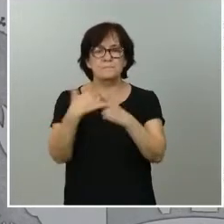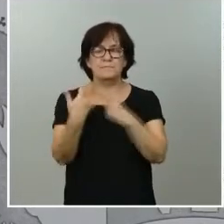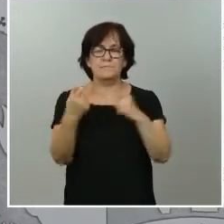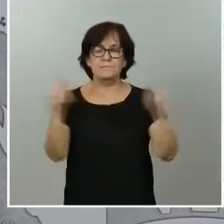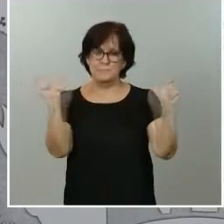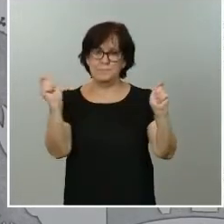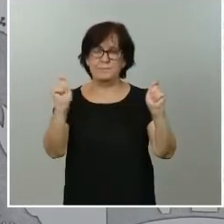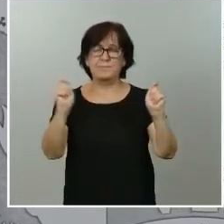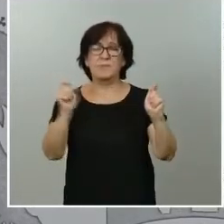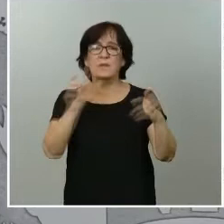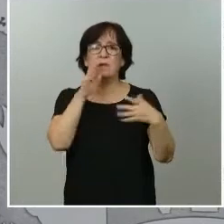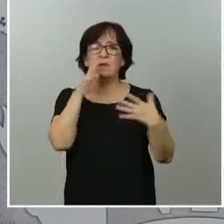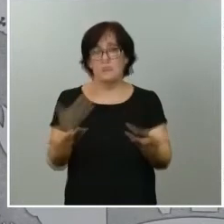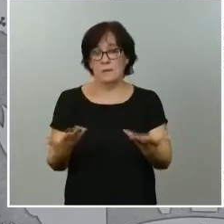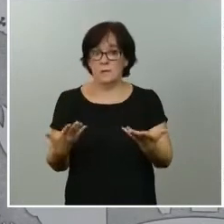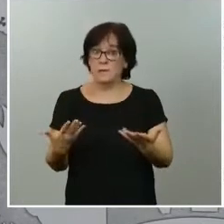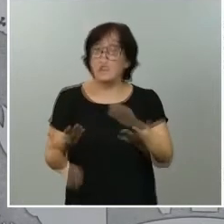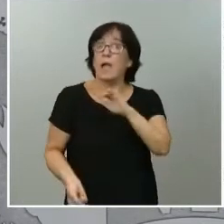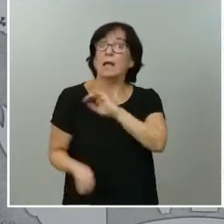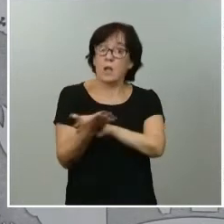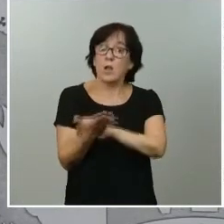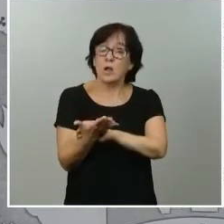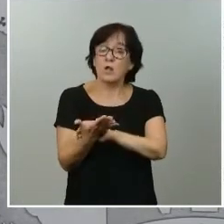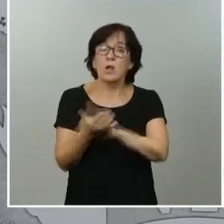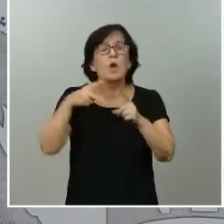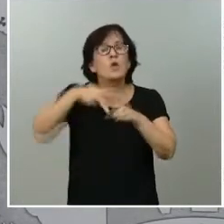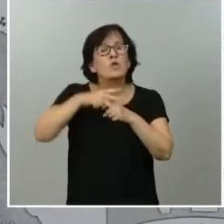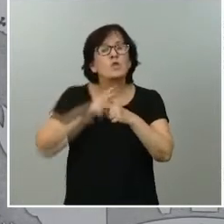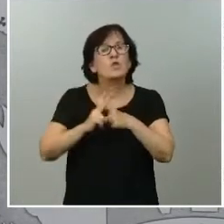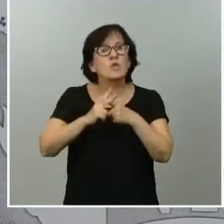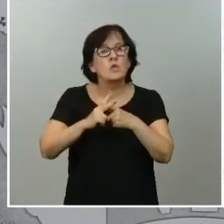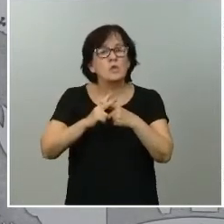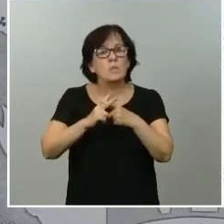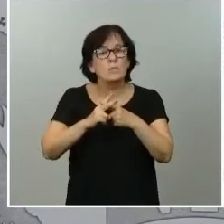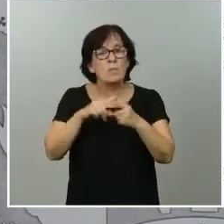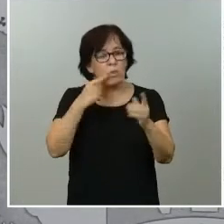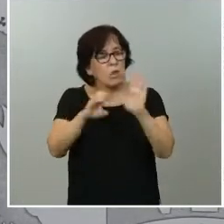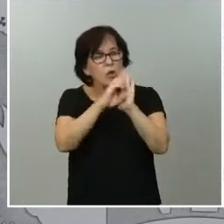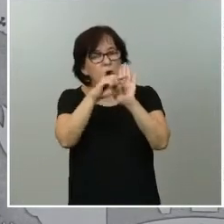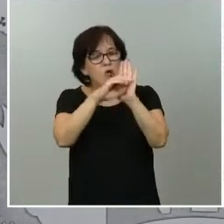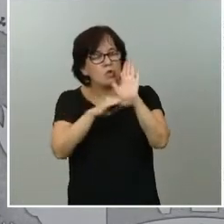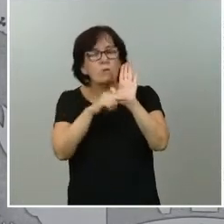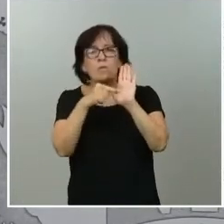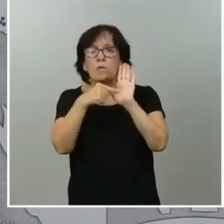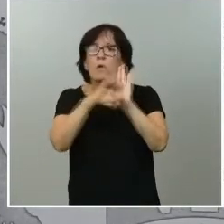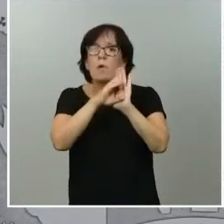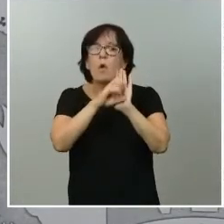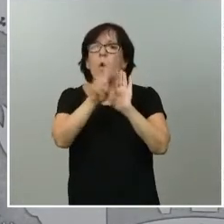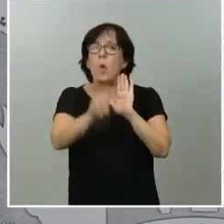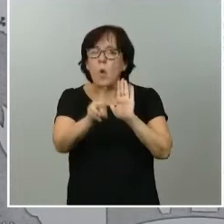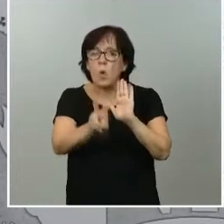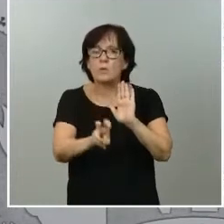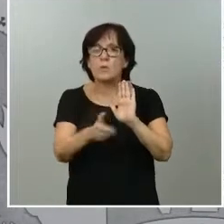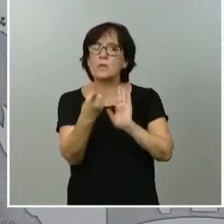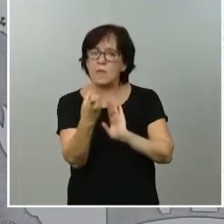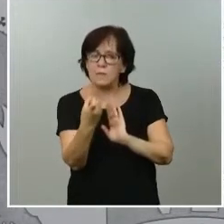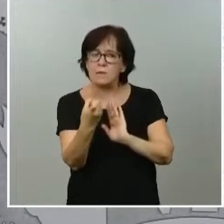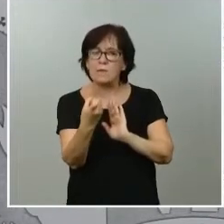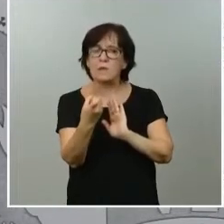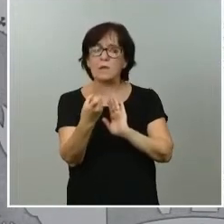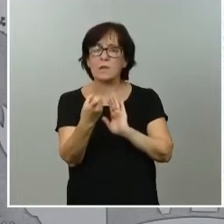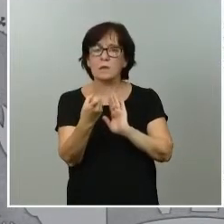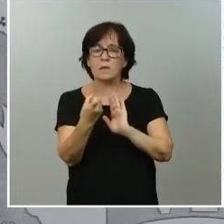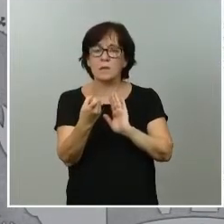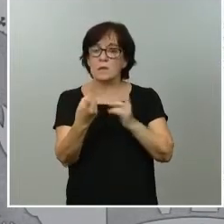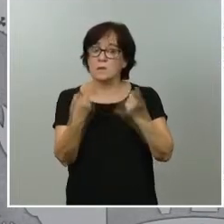para eso. Es una herramienta constitucional, útil, necesaria, en casos de extrema